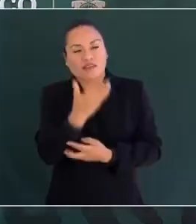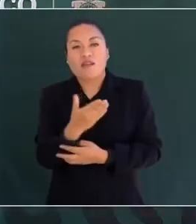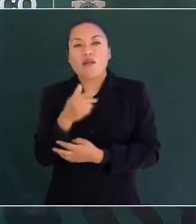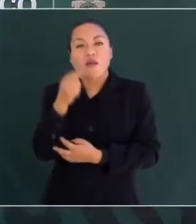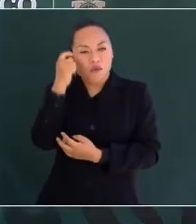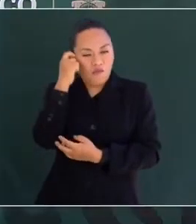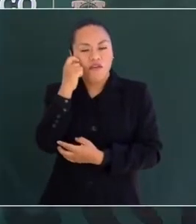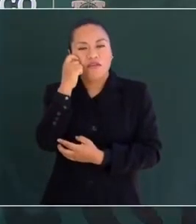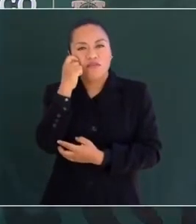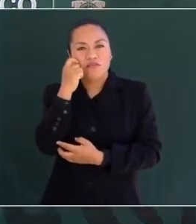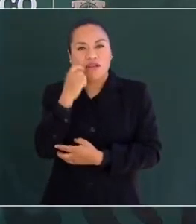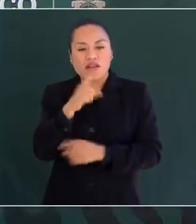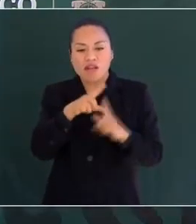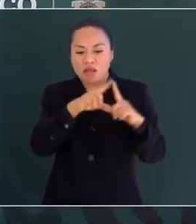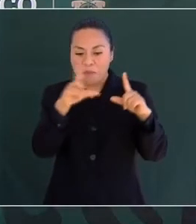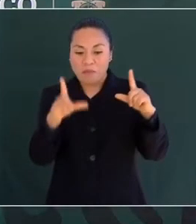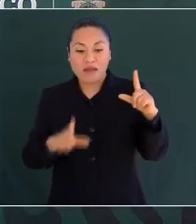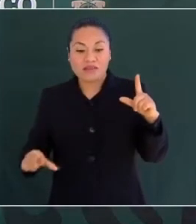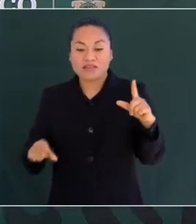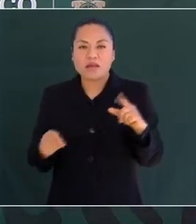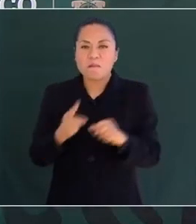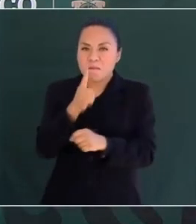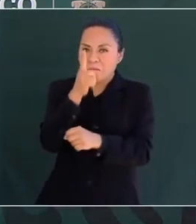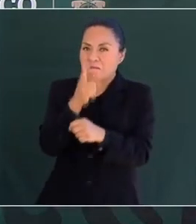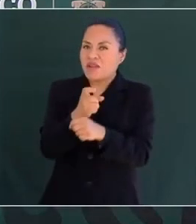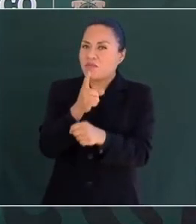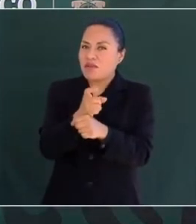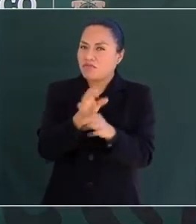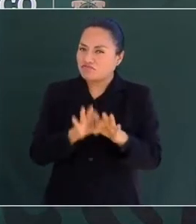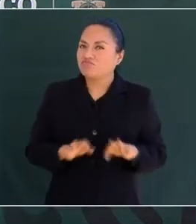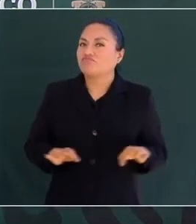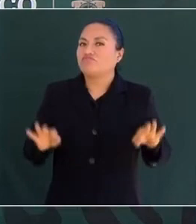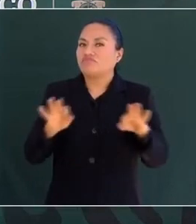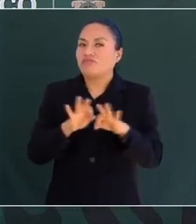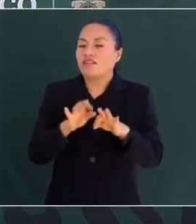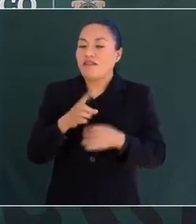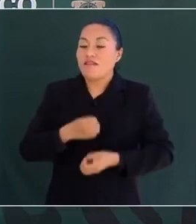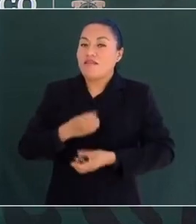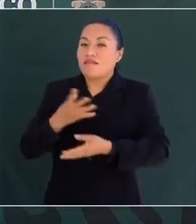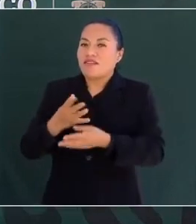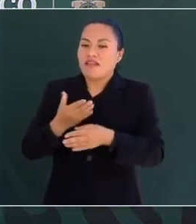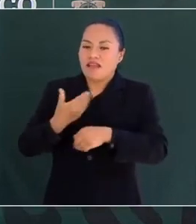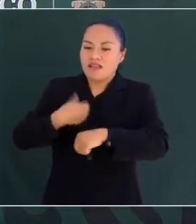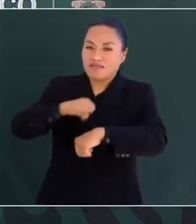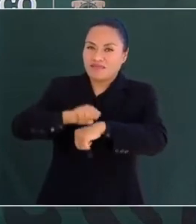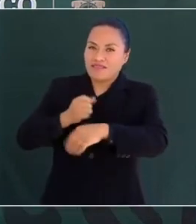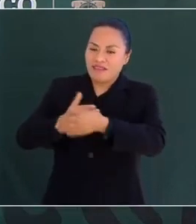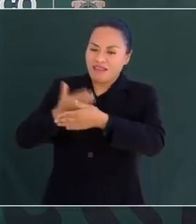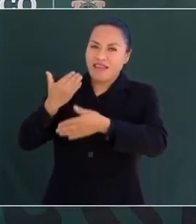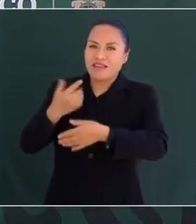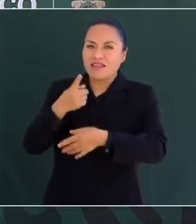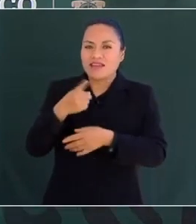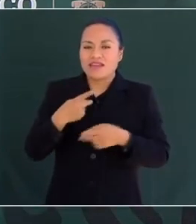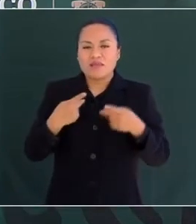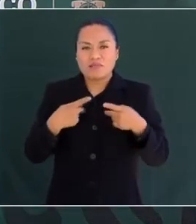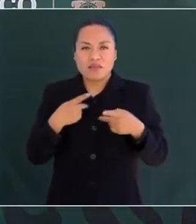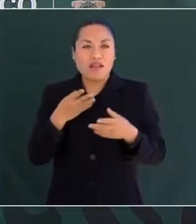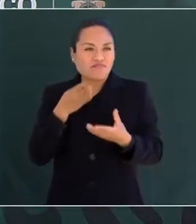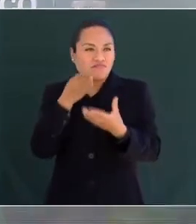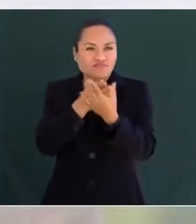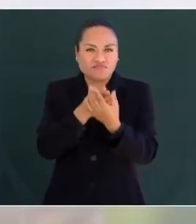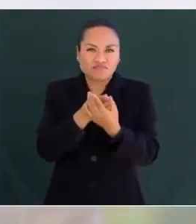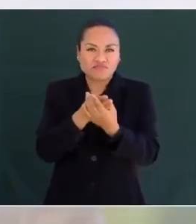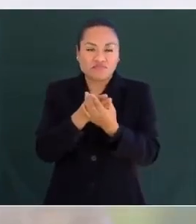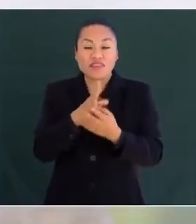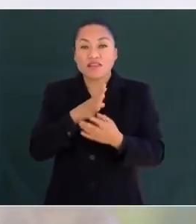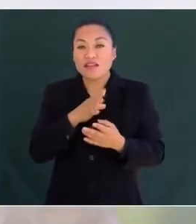Nuevamente, la patria es primero. Como se lo expresé hace unas semanas en su gira por tierras urianas, la historia